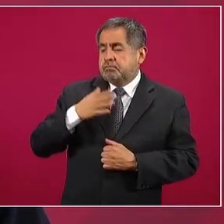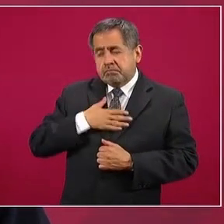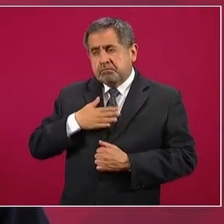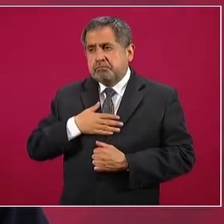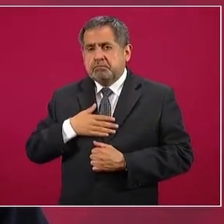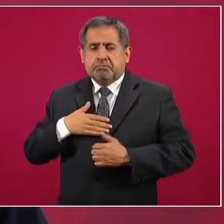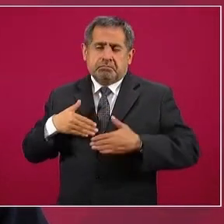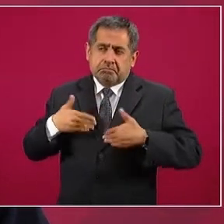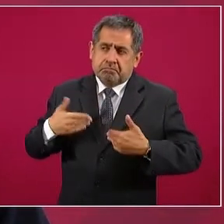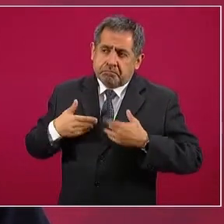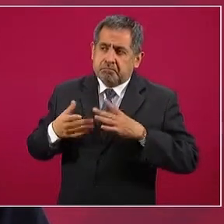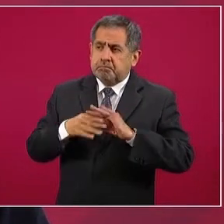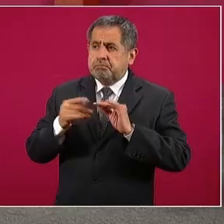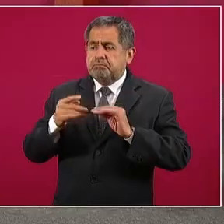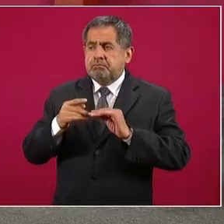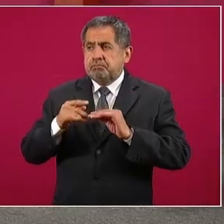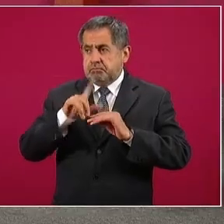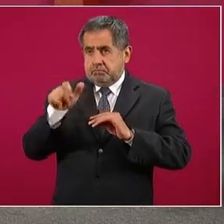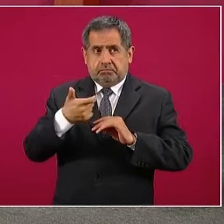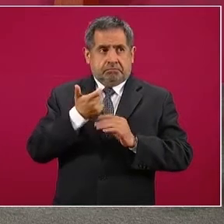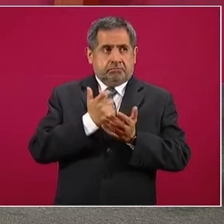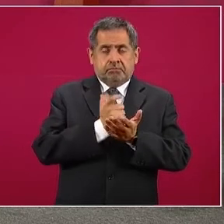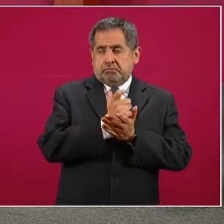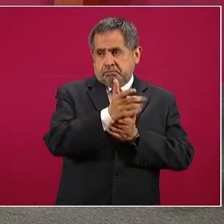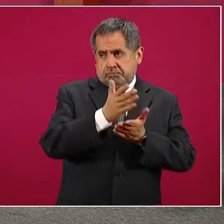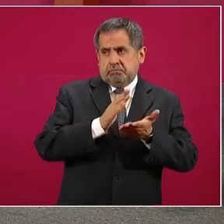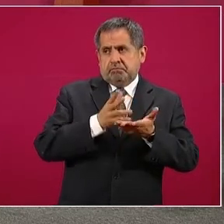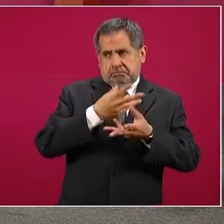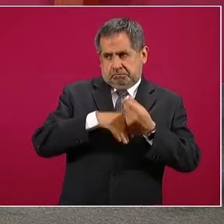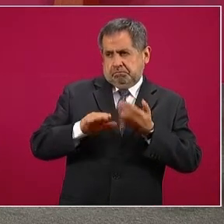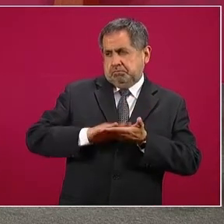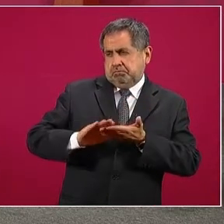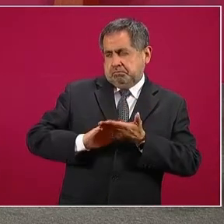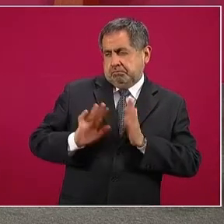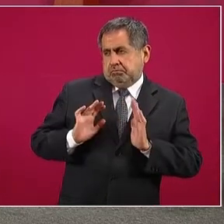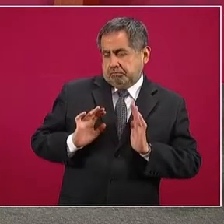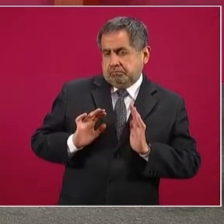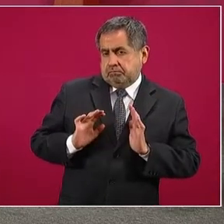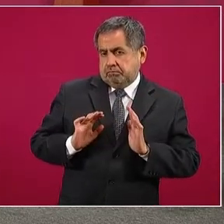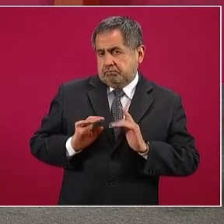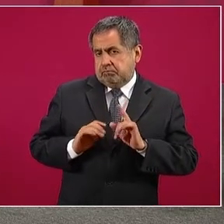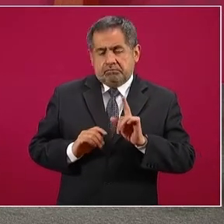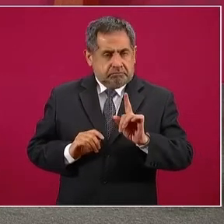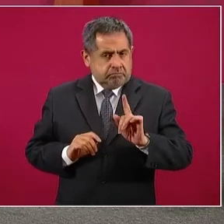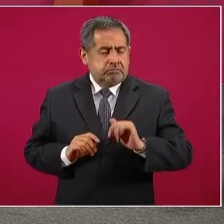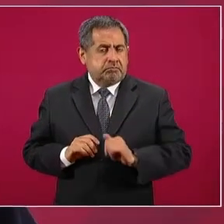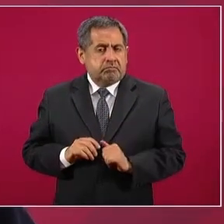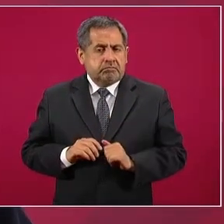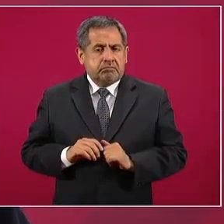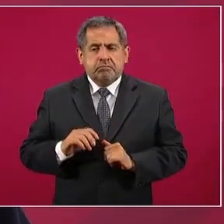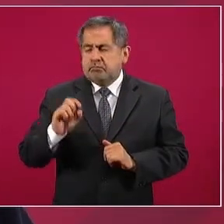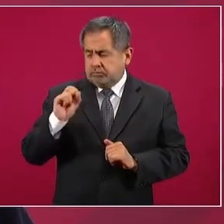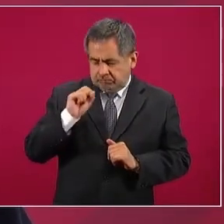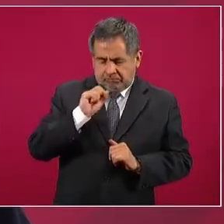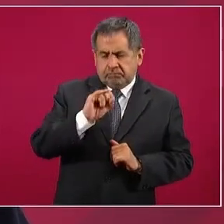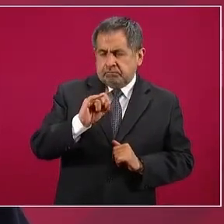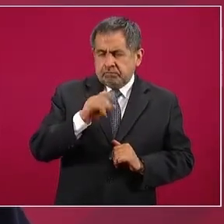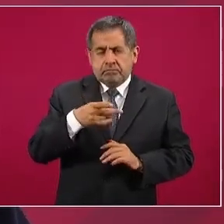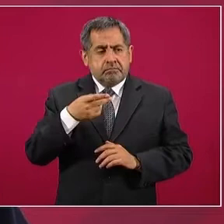de fianza se considere